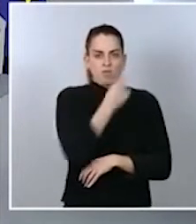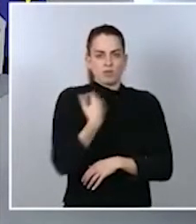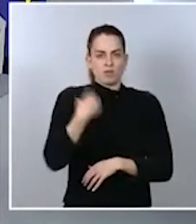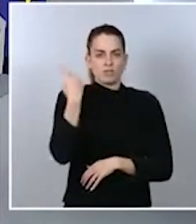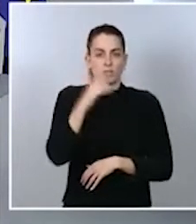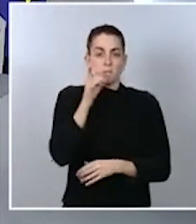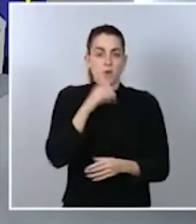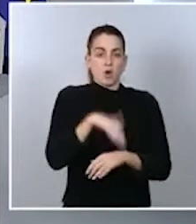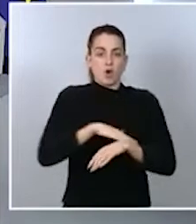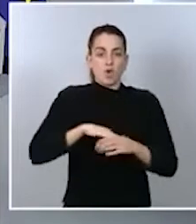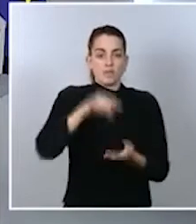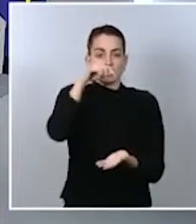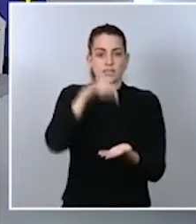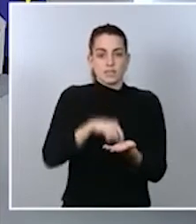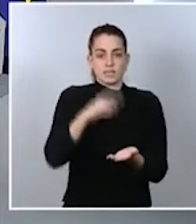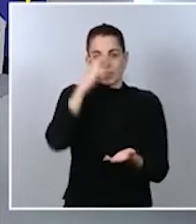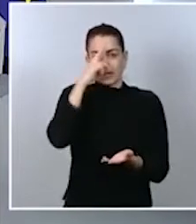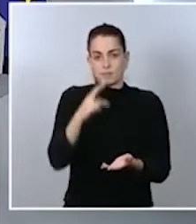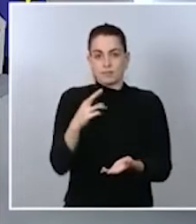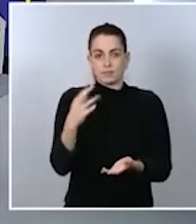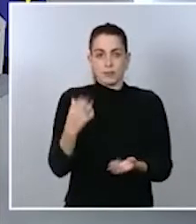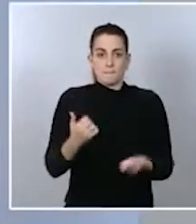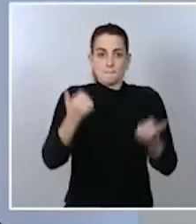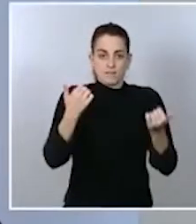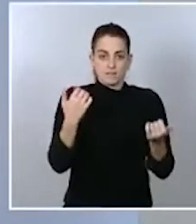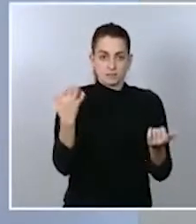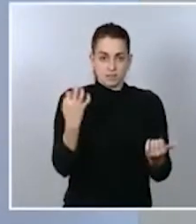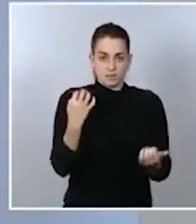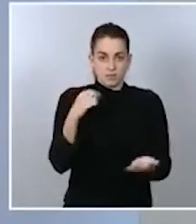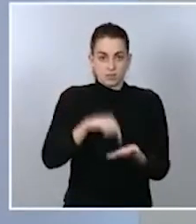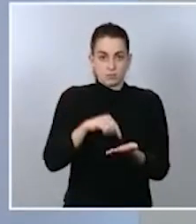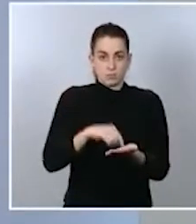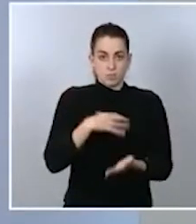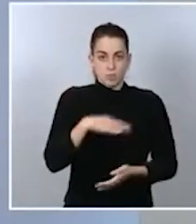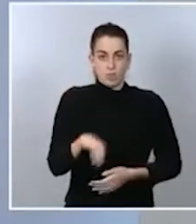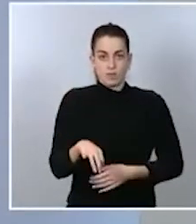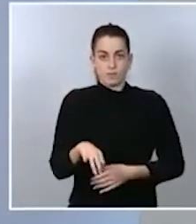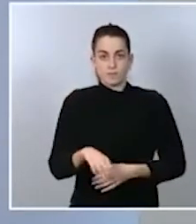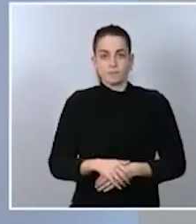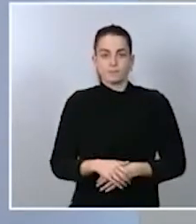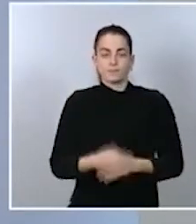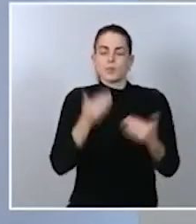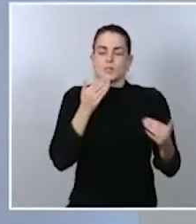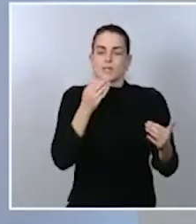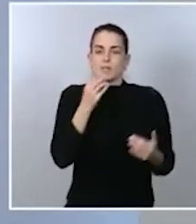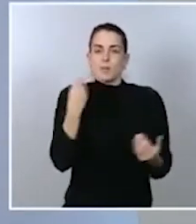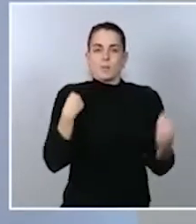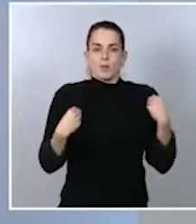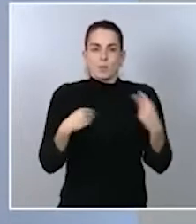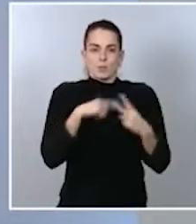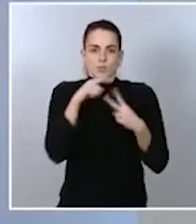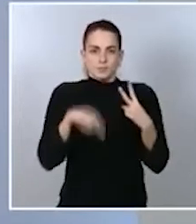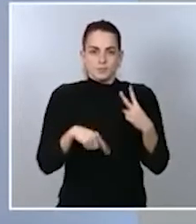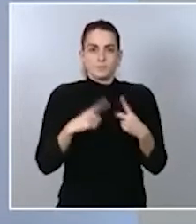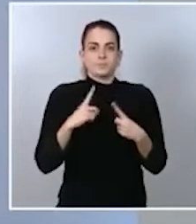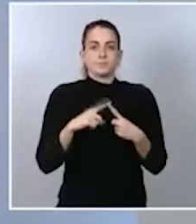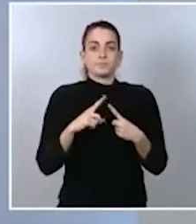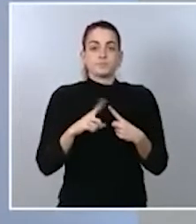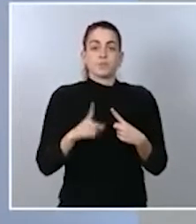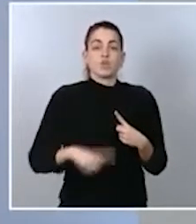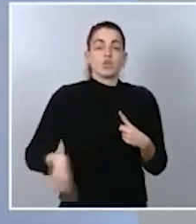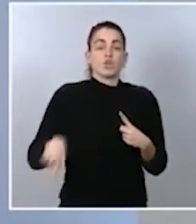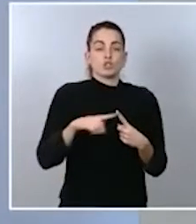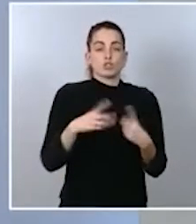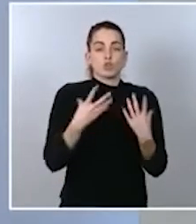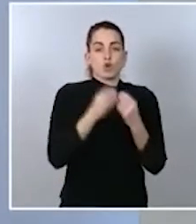ser más restrictivas. Gracias. Muchas gracias, Almudena, por sus dos preguntas. Mire, nosotros acordamos con las comunidades